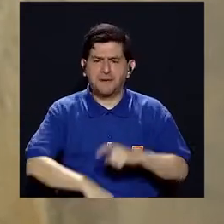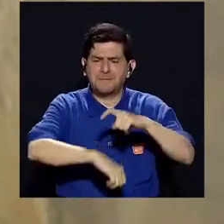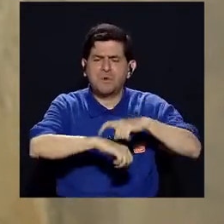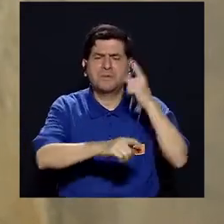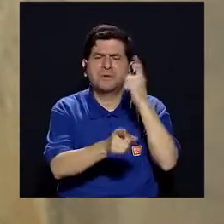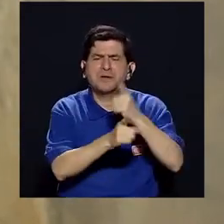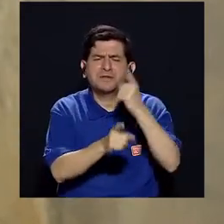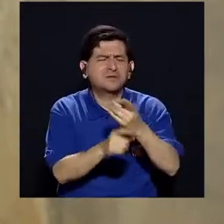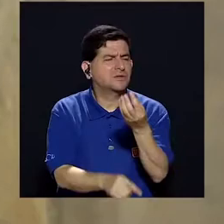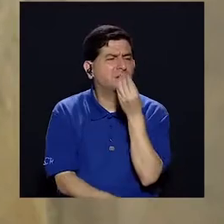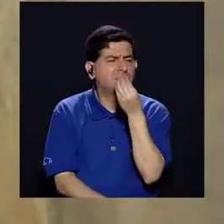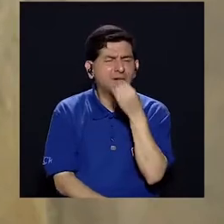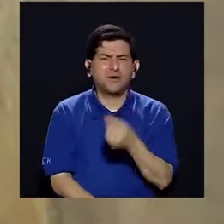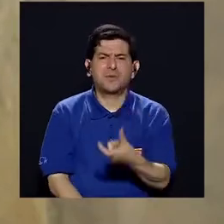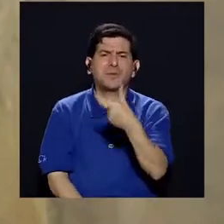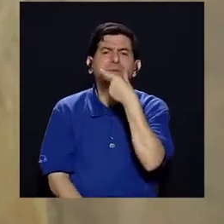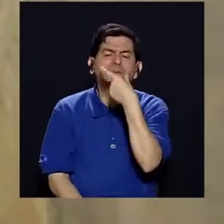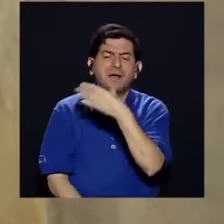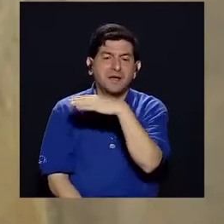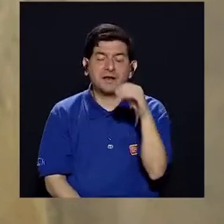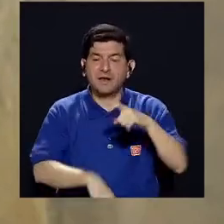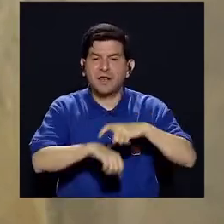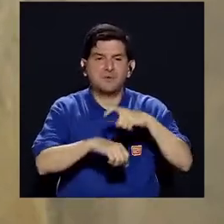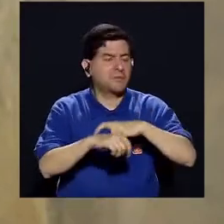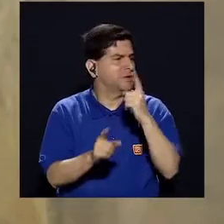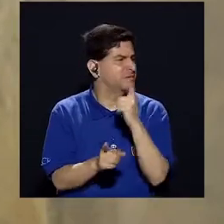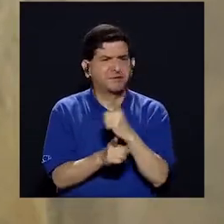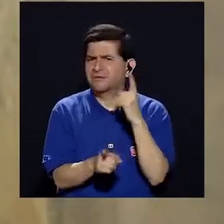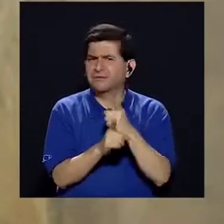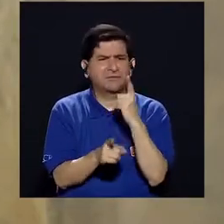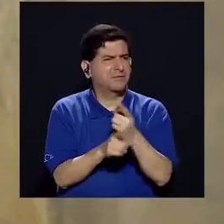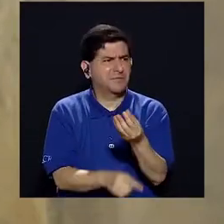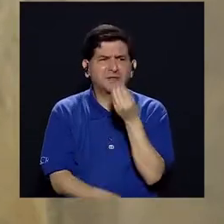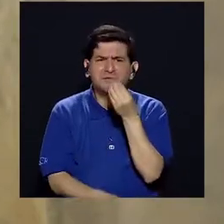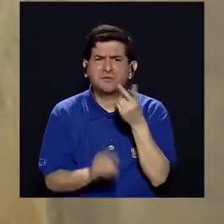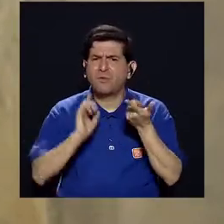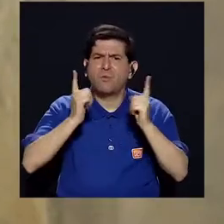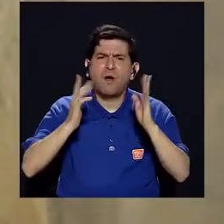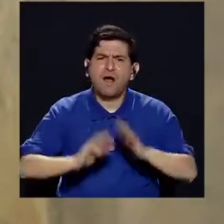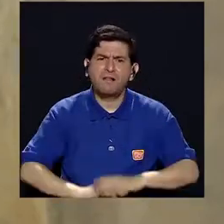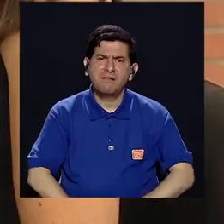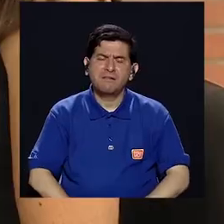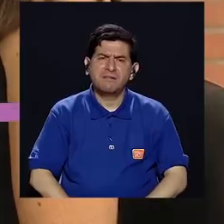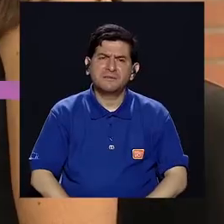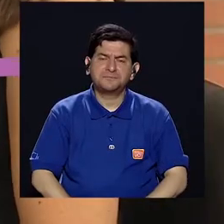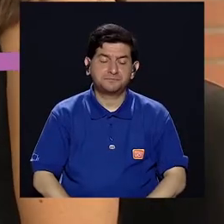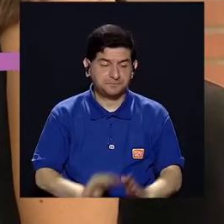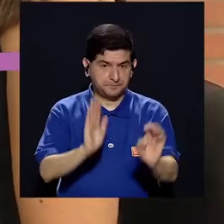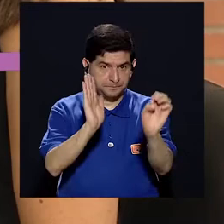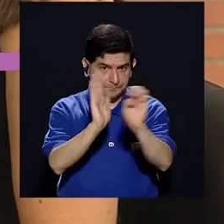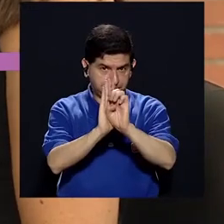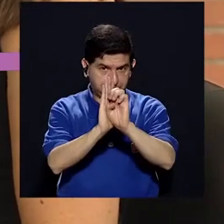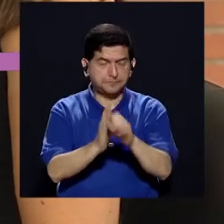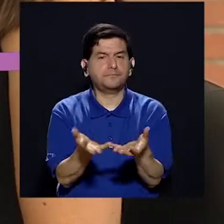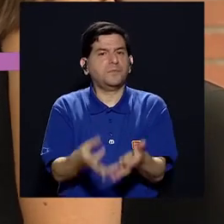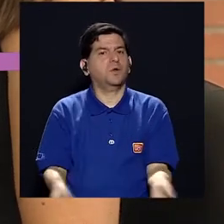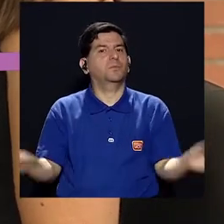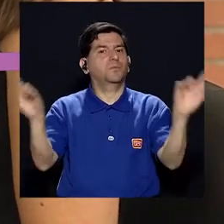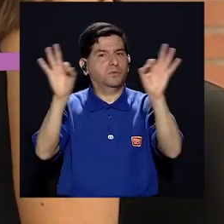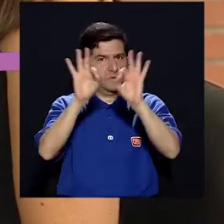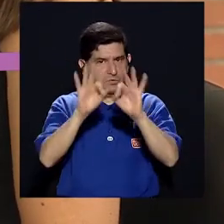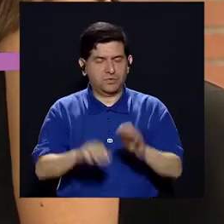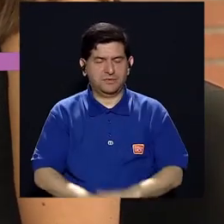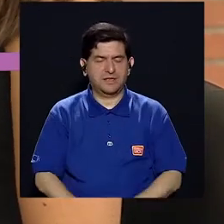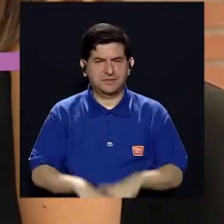¿cuál sería la hora ideal para comerse una galleta y cuál sería la hora no ideal para comerse una galleta? Bueno, por ejemplo,